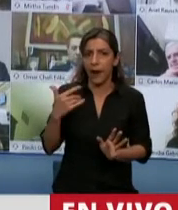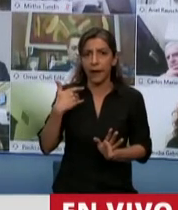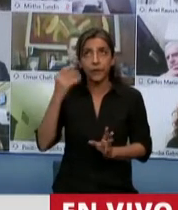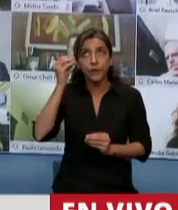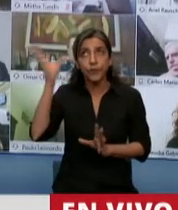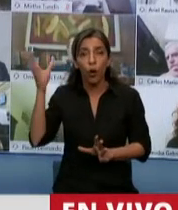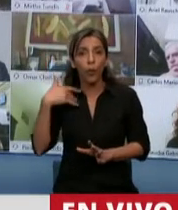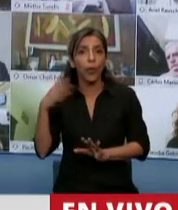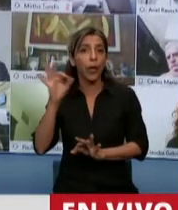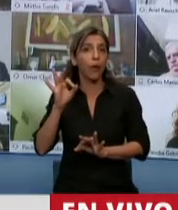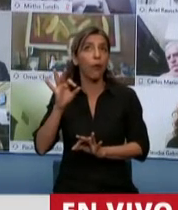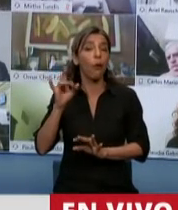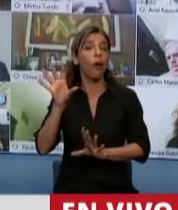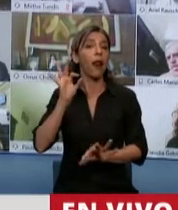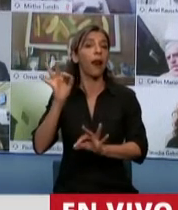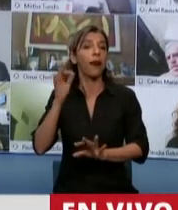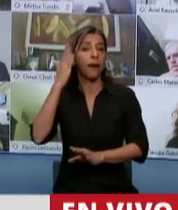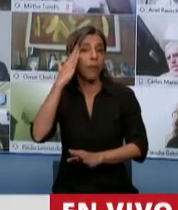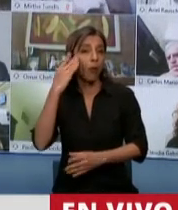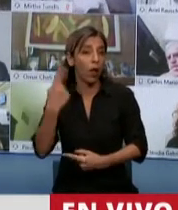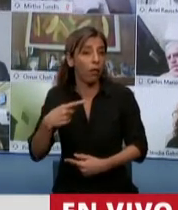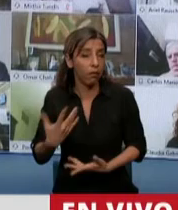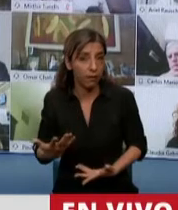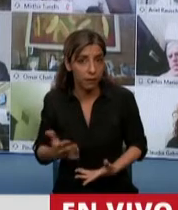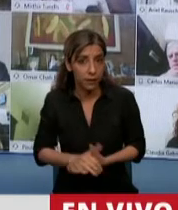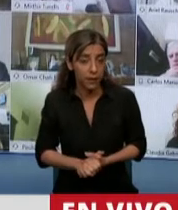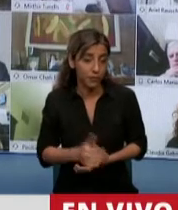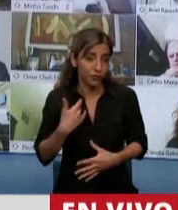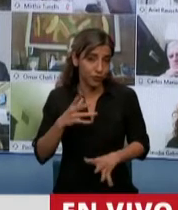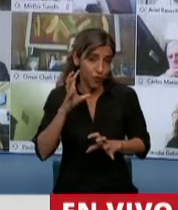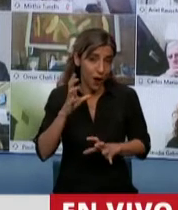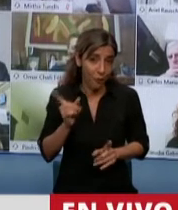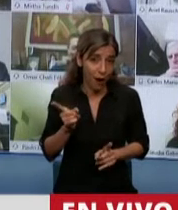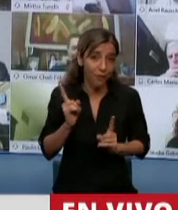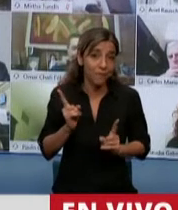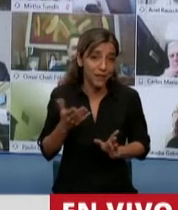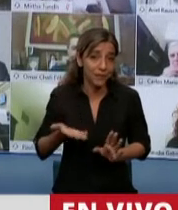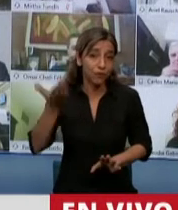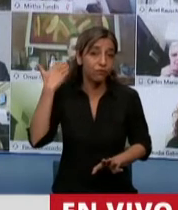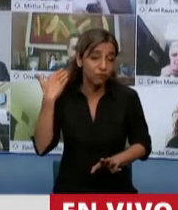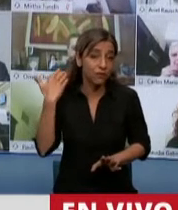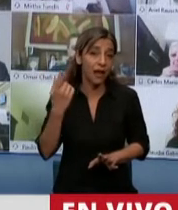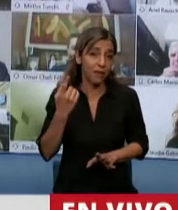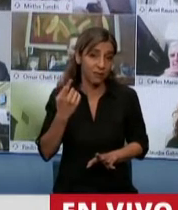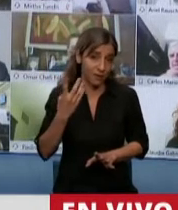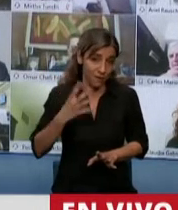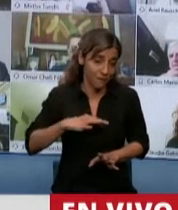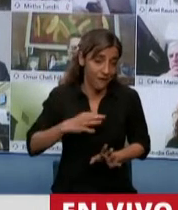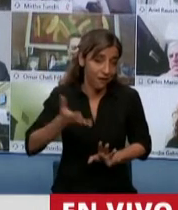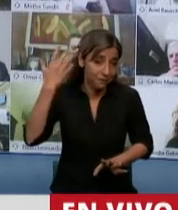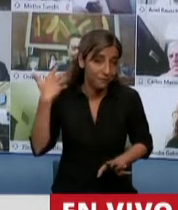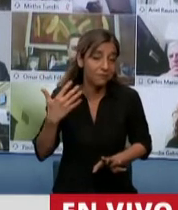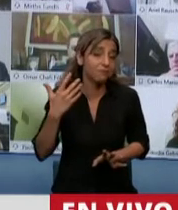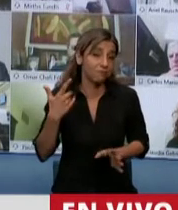cuatro años atrás, en ese mismo recinto, los señores de la democracia estaban sentando un diputado que